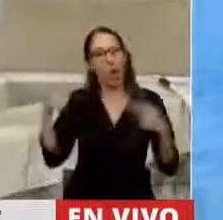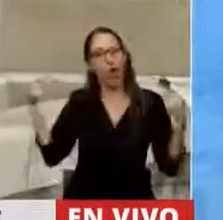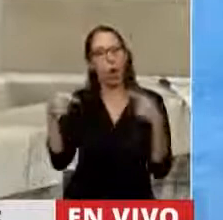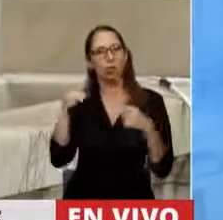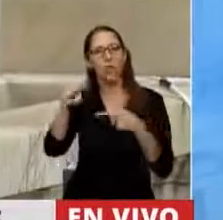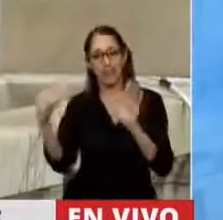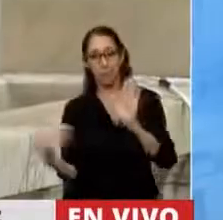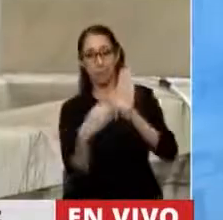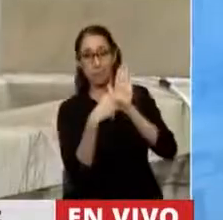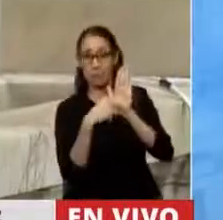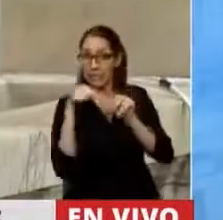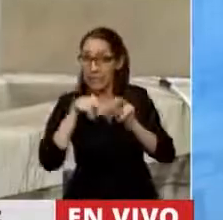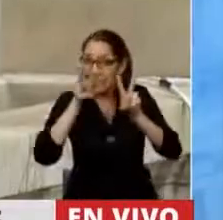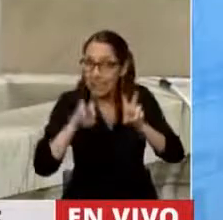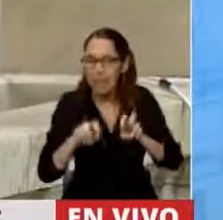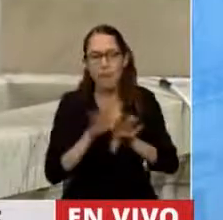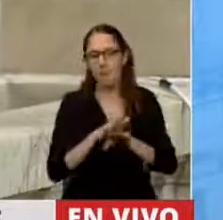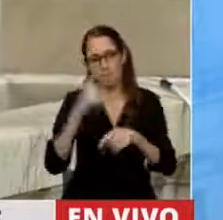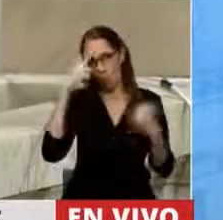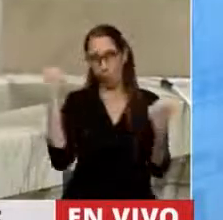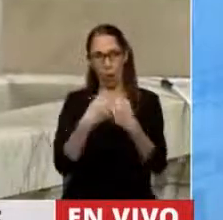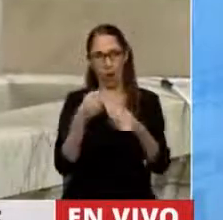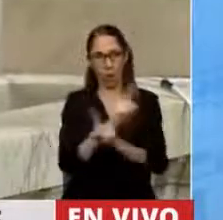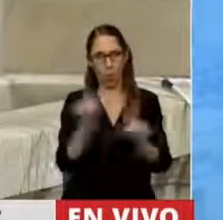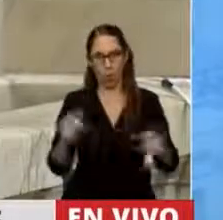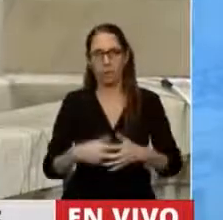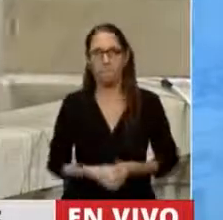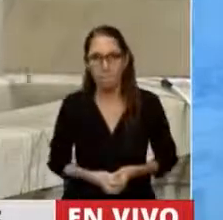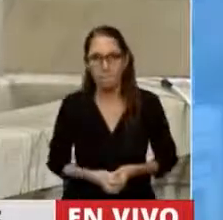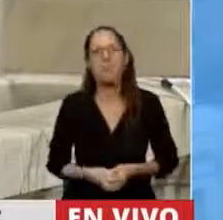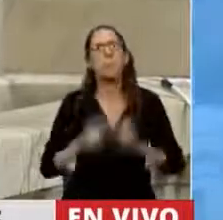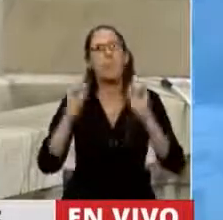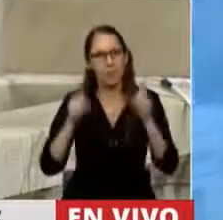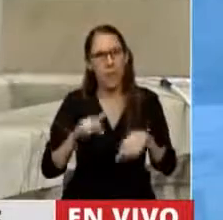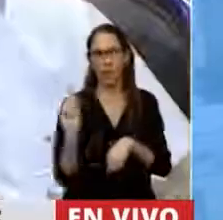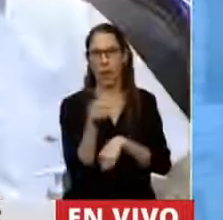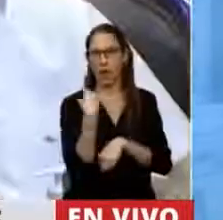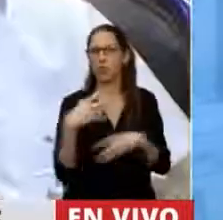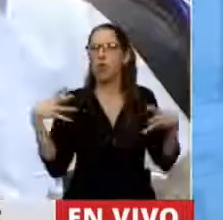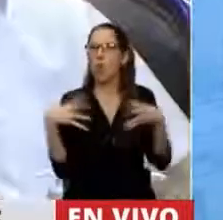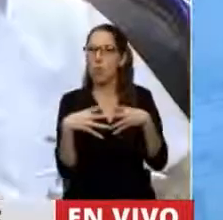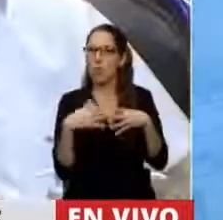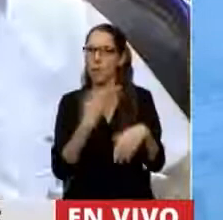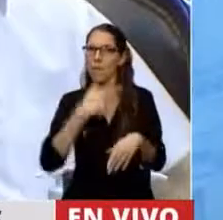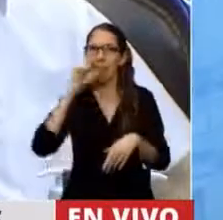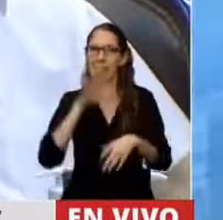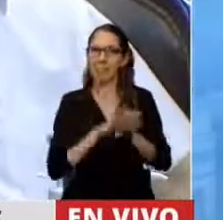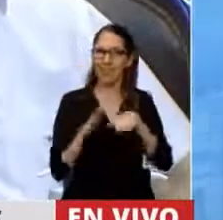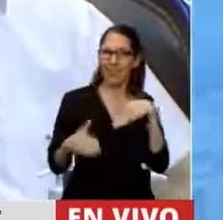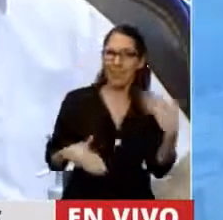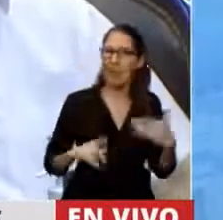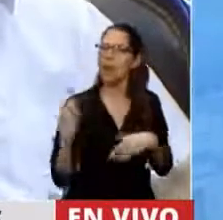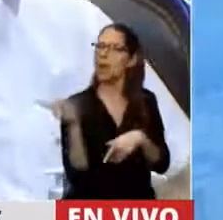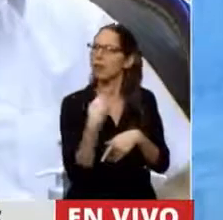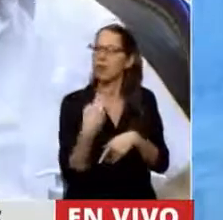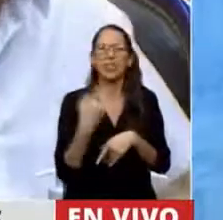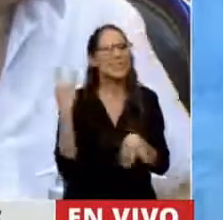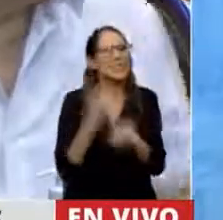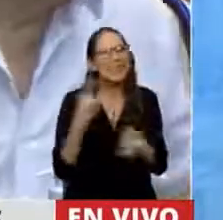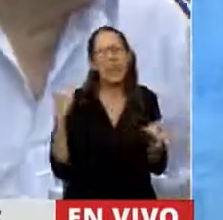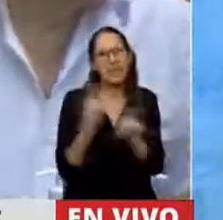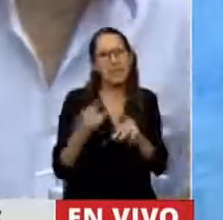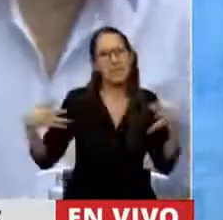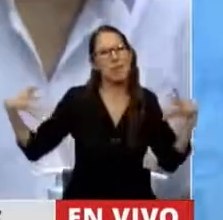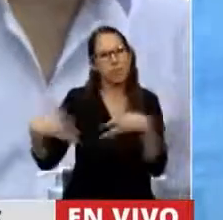También, Presidente, quiero decir que desde el Frente de Izquierda siempre hemos acompañado este reclamo en las